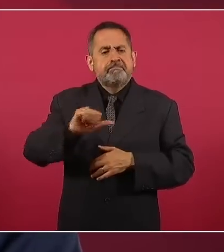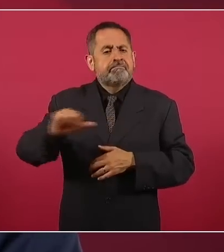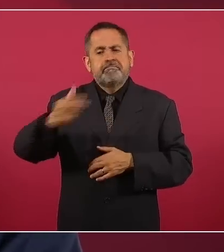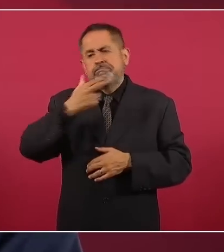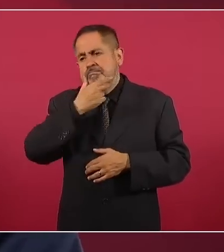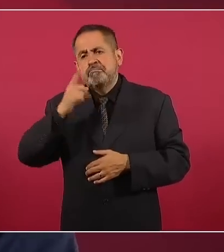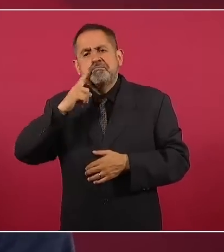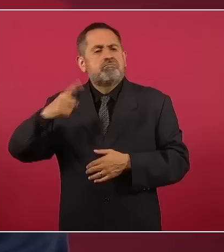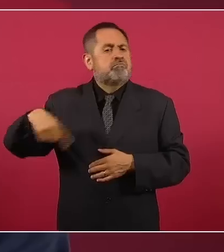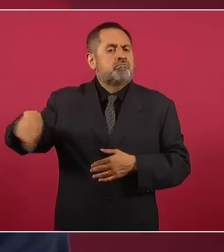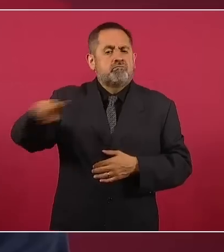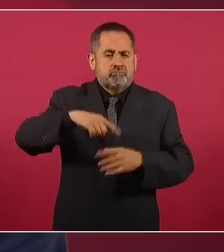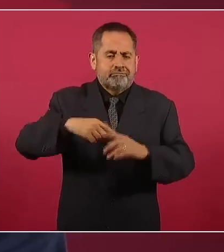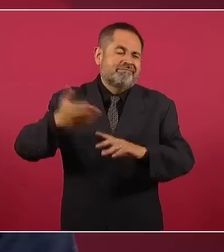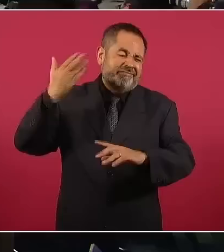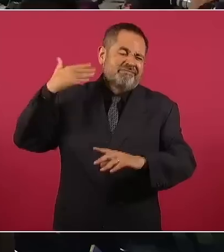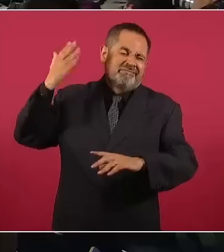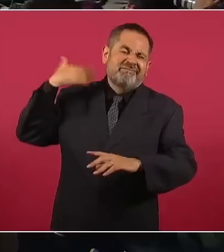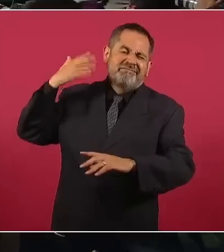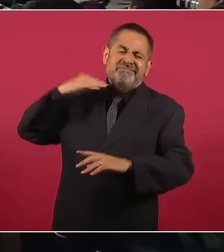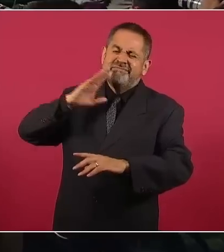anteriormente.